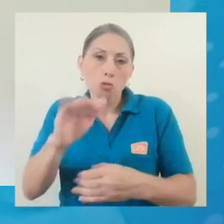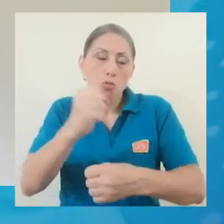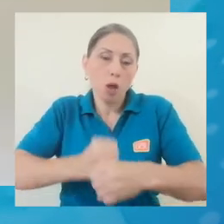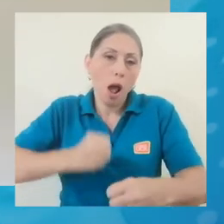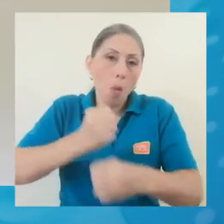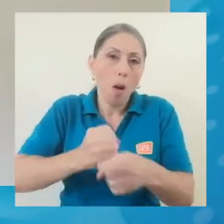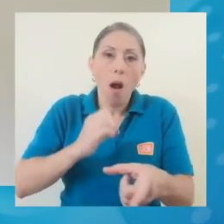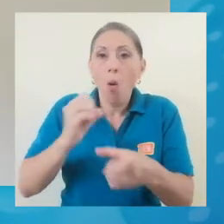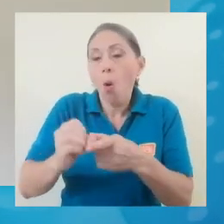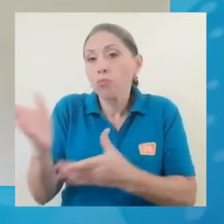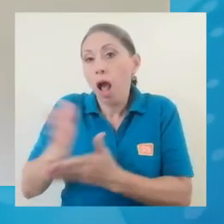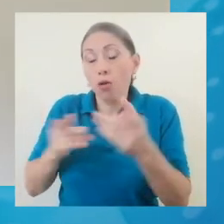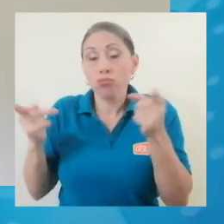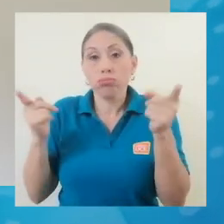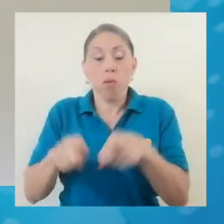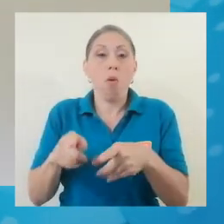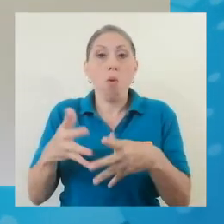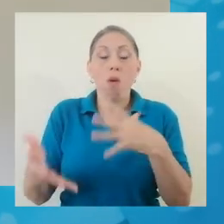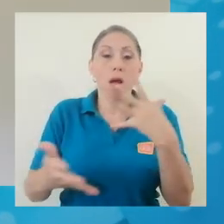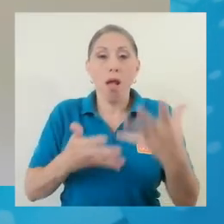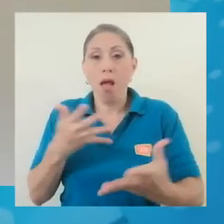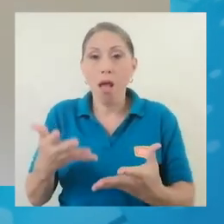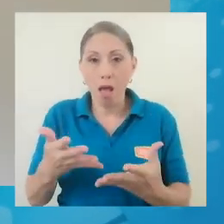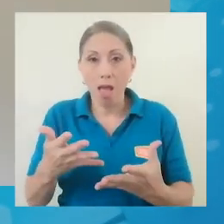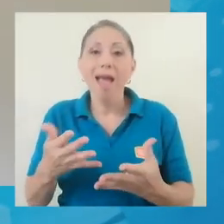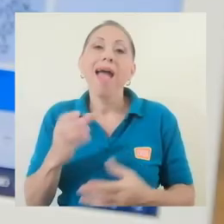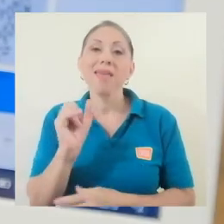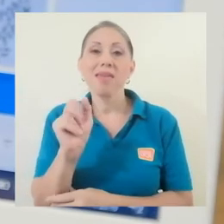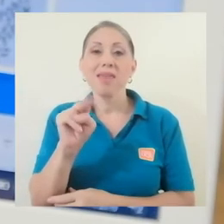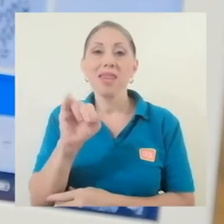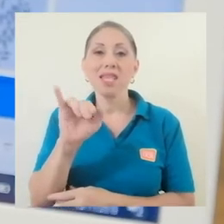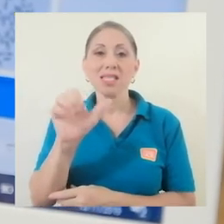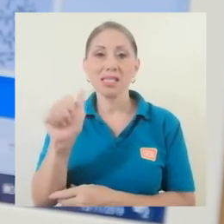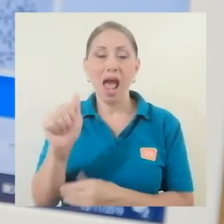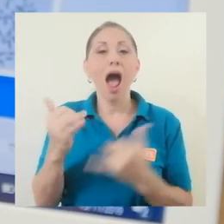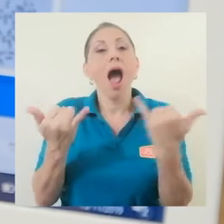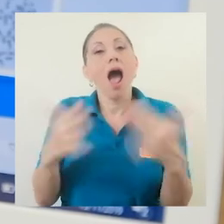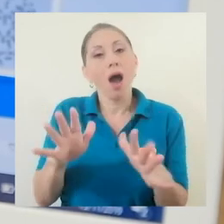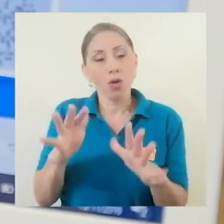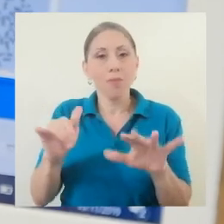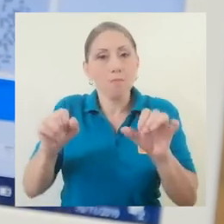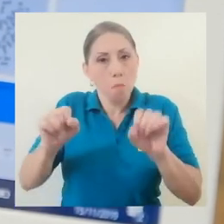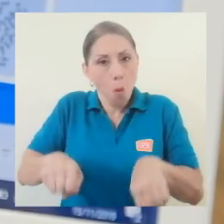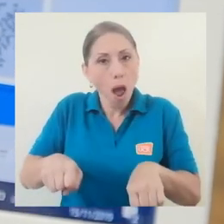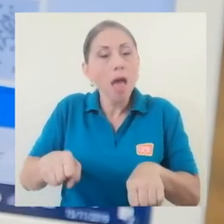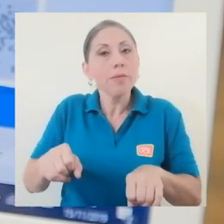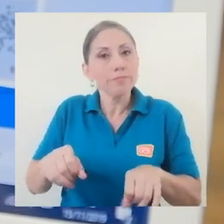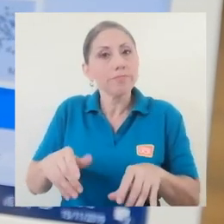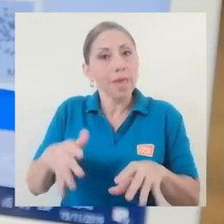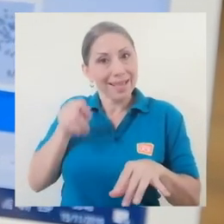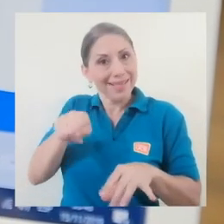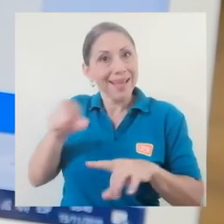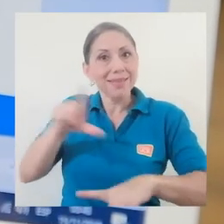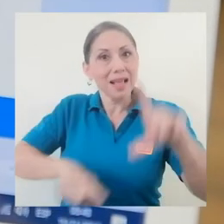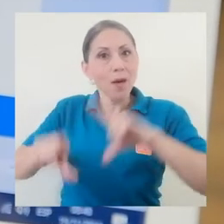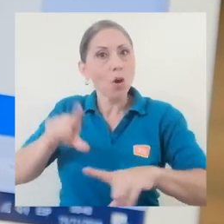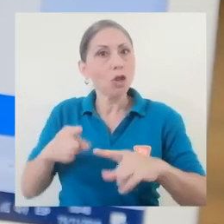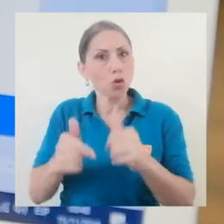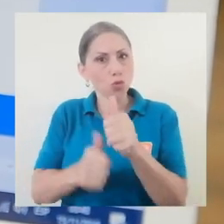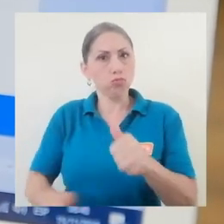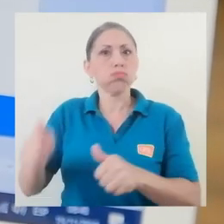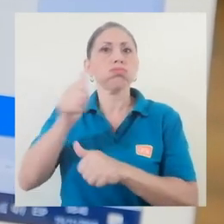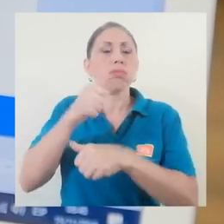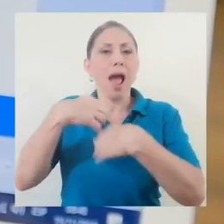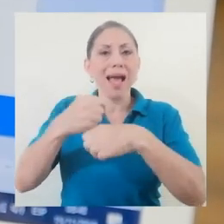de su trabajo o por cualquier accidente radiológico que ocurra, el INISA está en este momento capacitado, es el laboratorio de